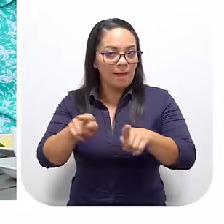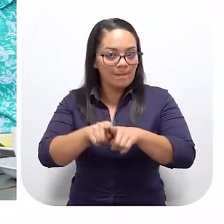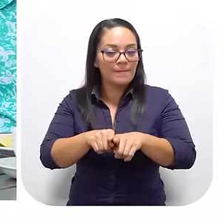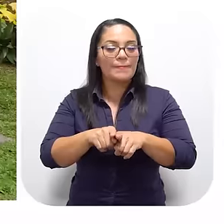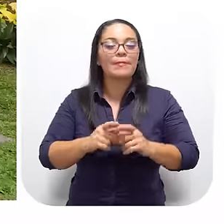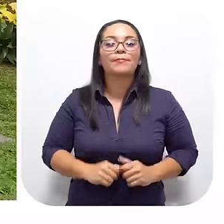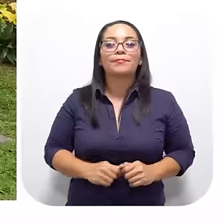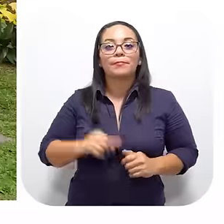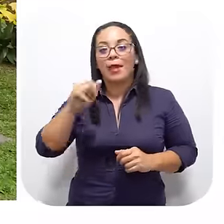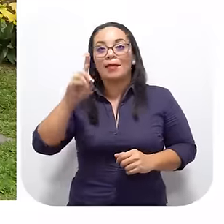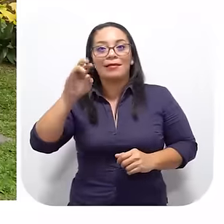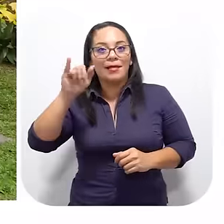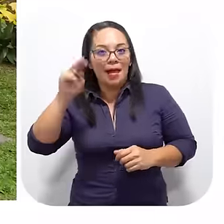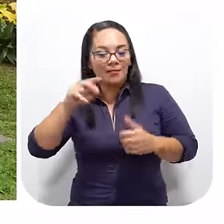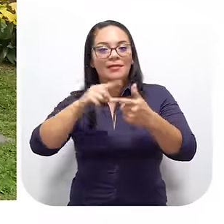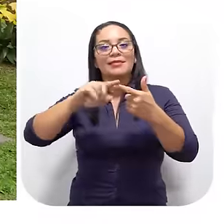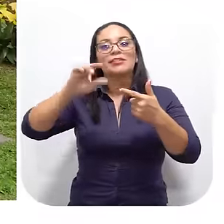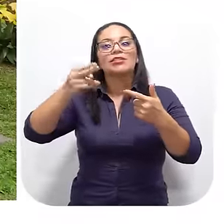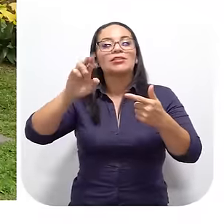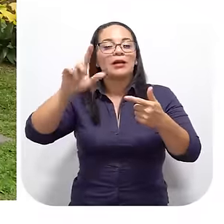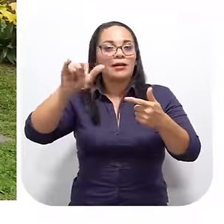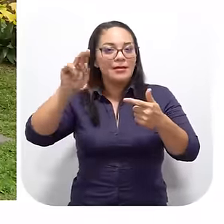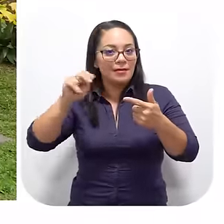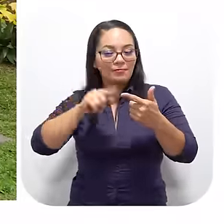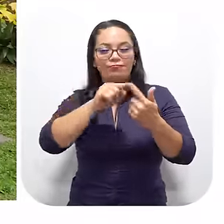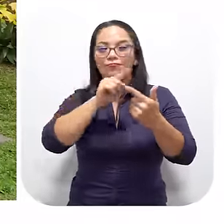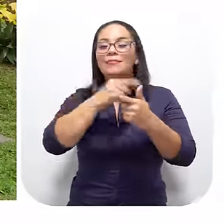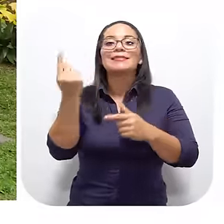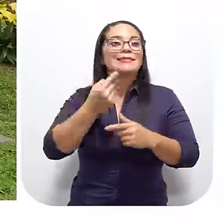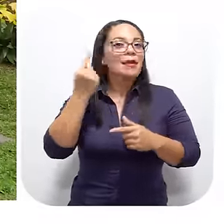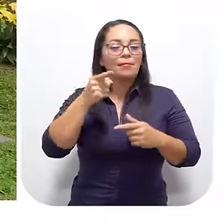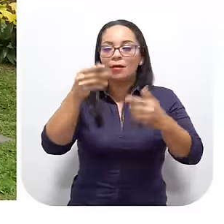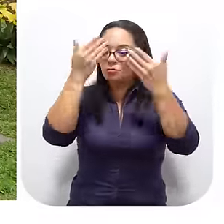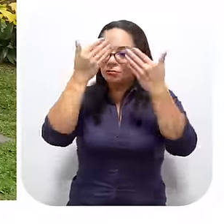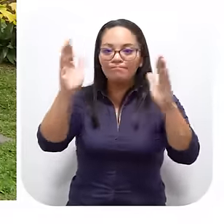Presidencial ¿Verdad? Con Adrián Y con Charlin Que siempre han estado